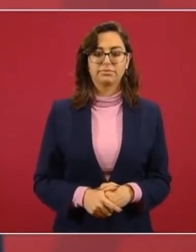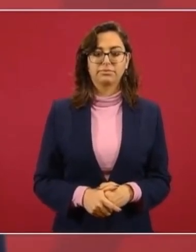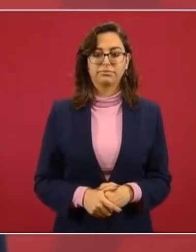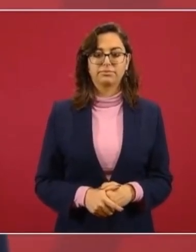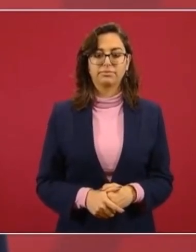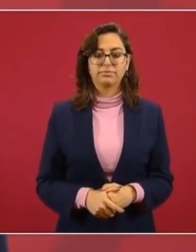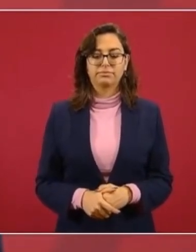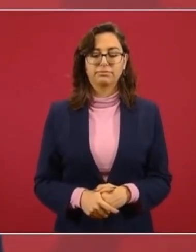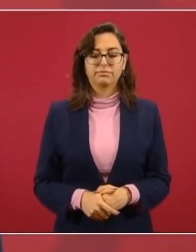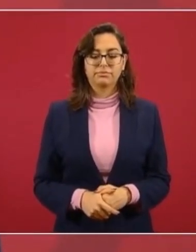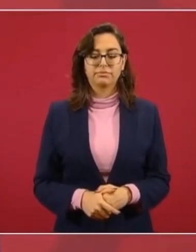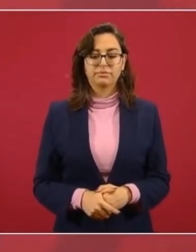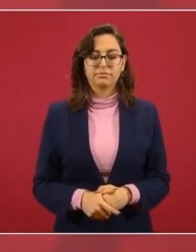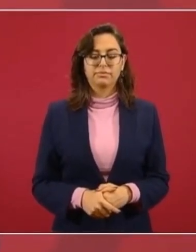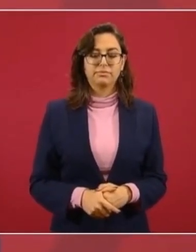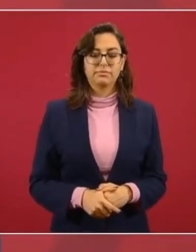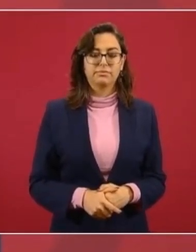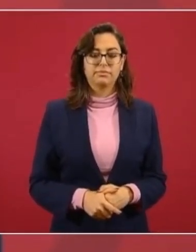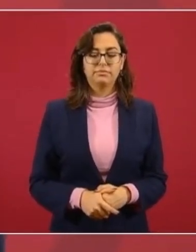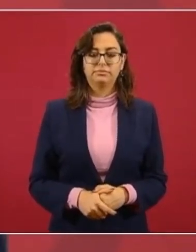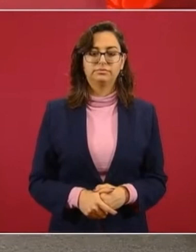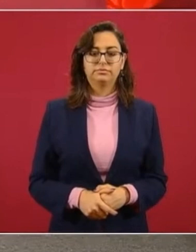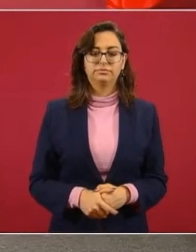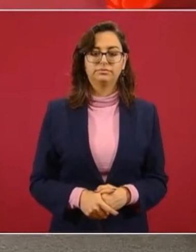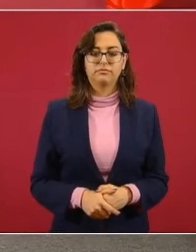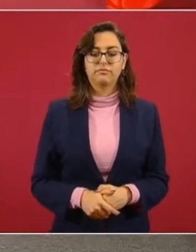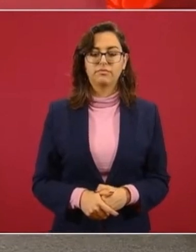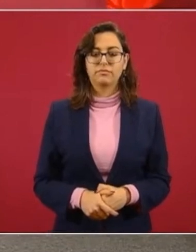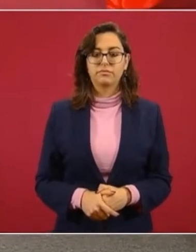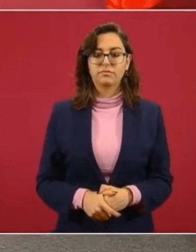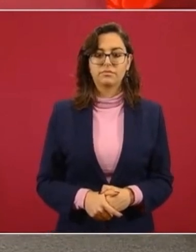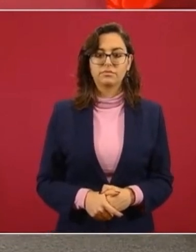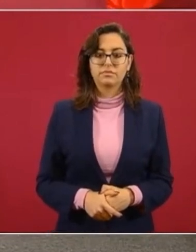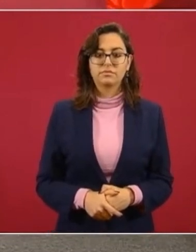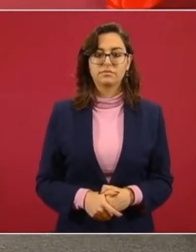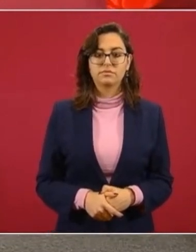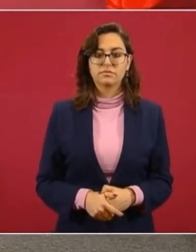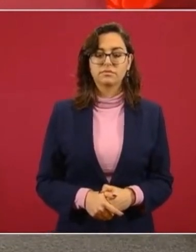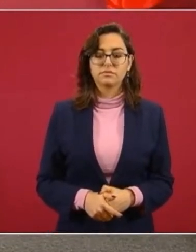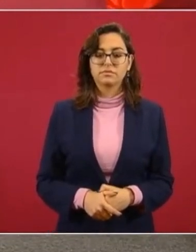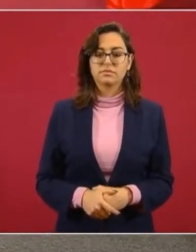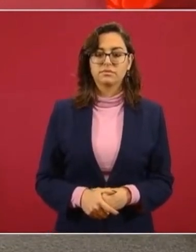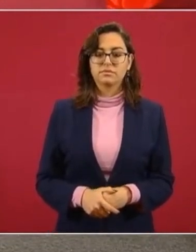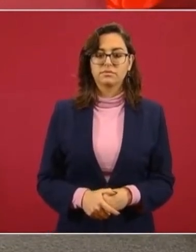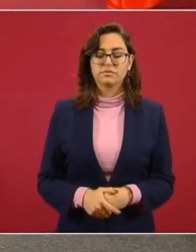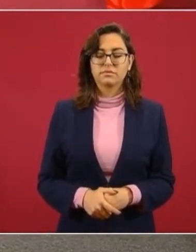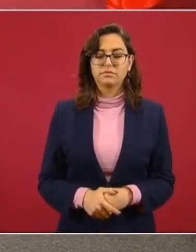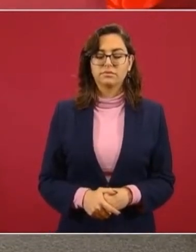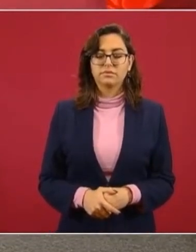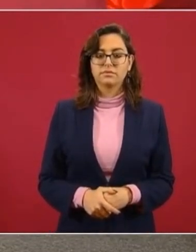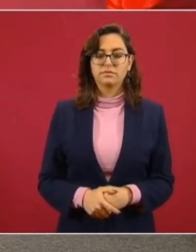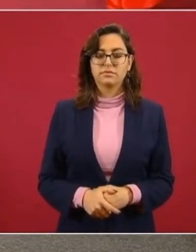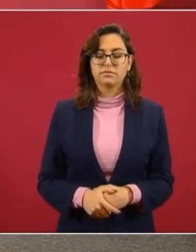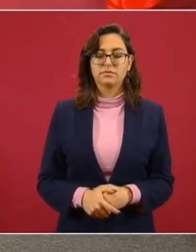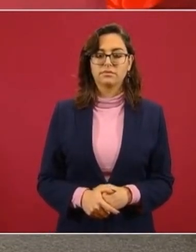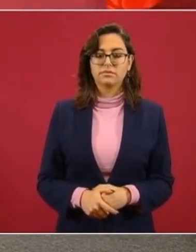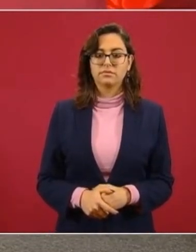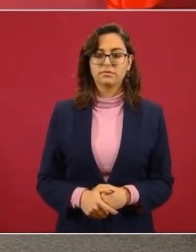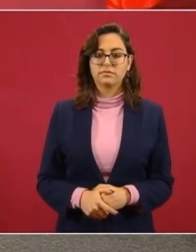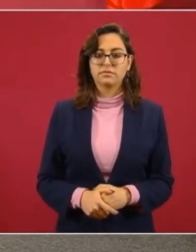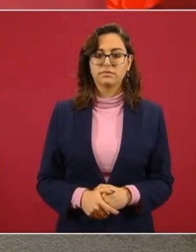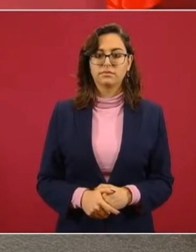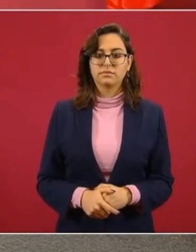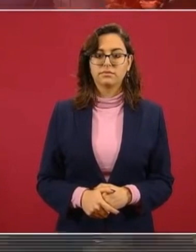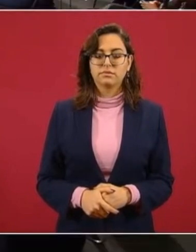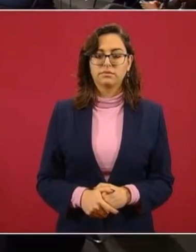Por qué le toman la llamada, ya no hablemos que lo